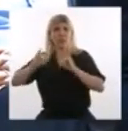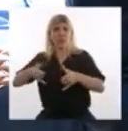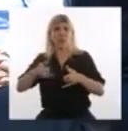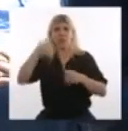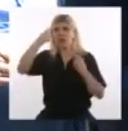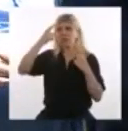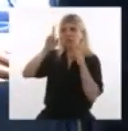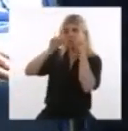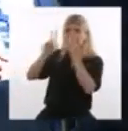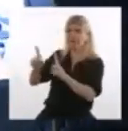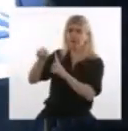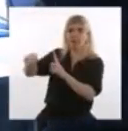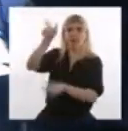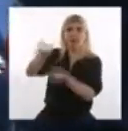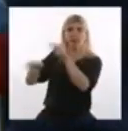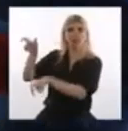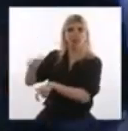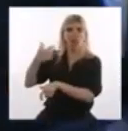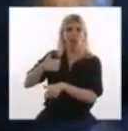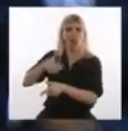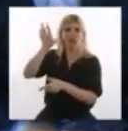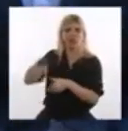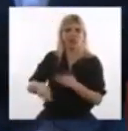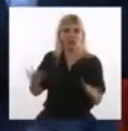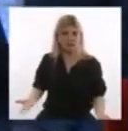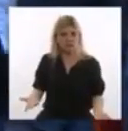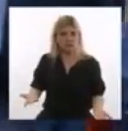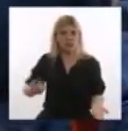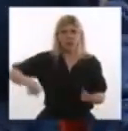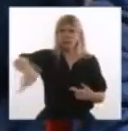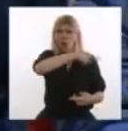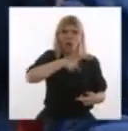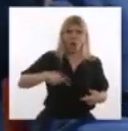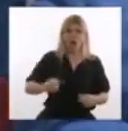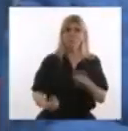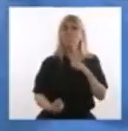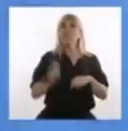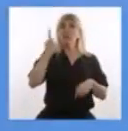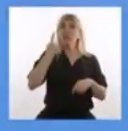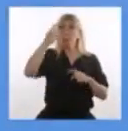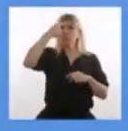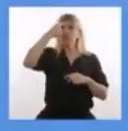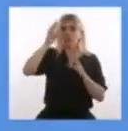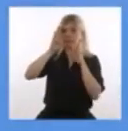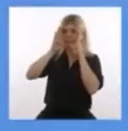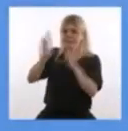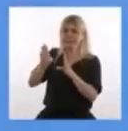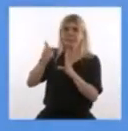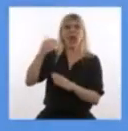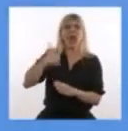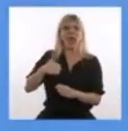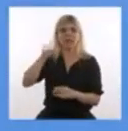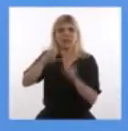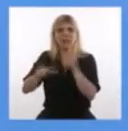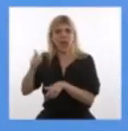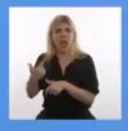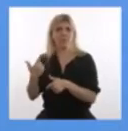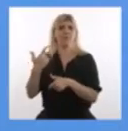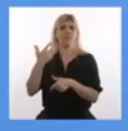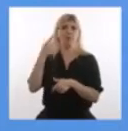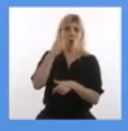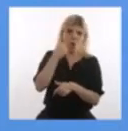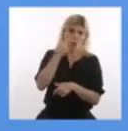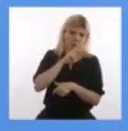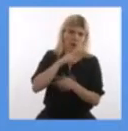creo que este año todos hemos priorizado antes que nada a los argentinos y a las argentinas. Y